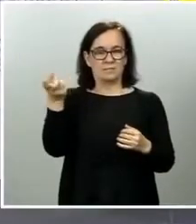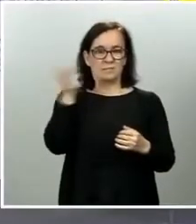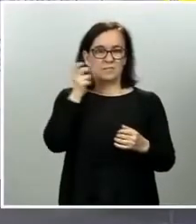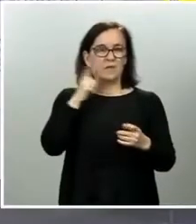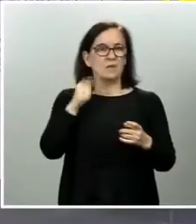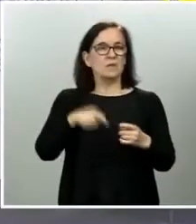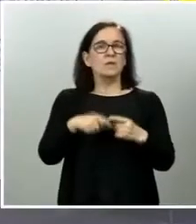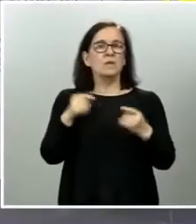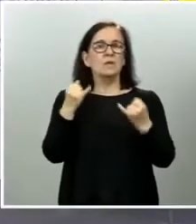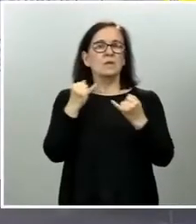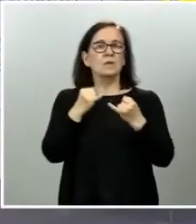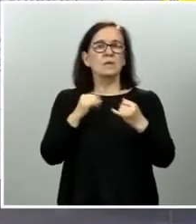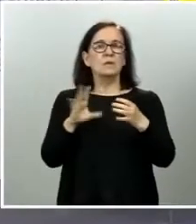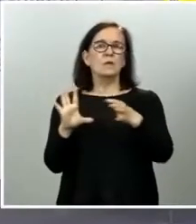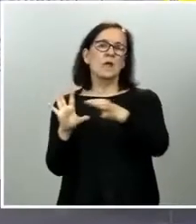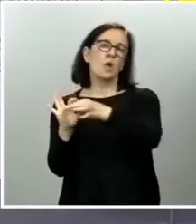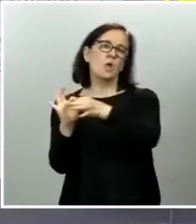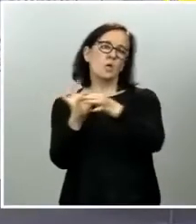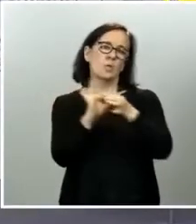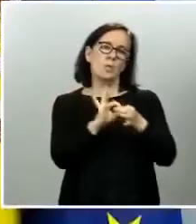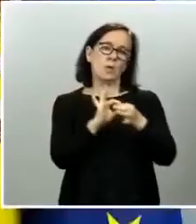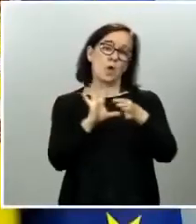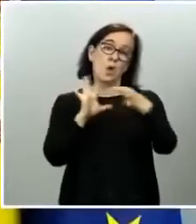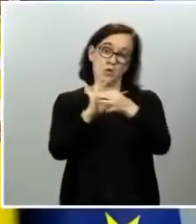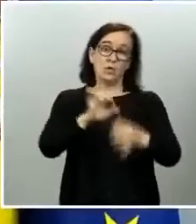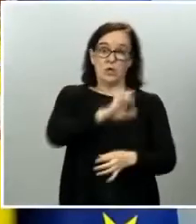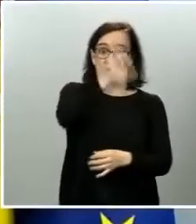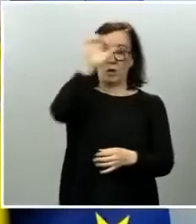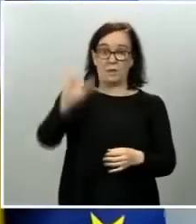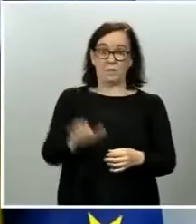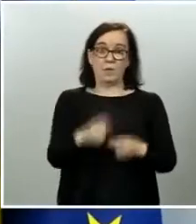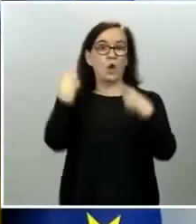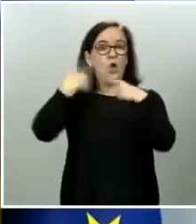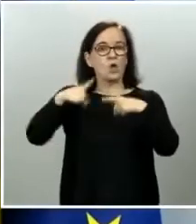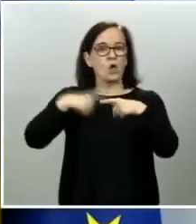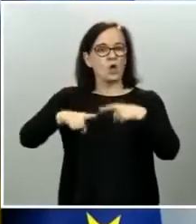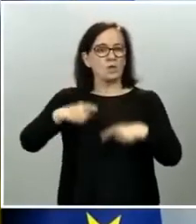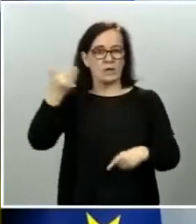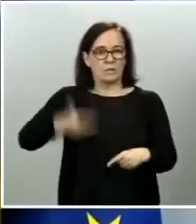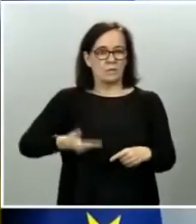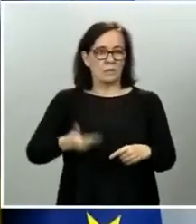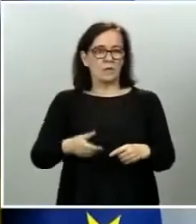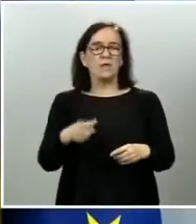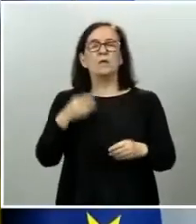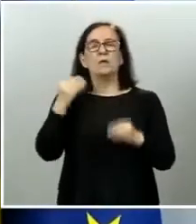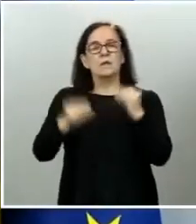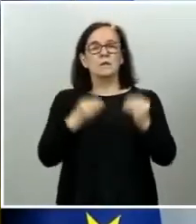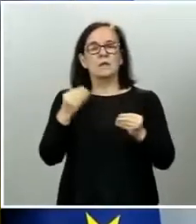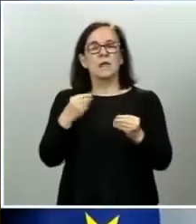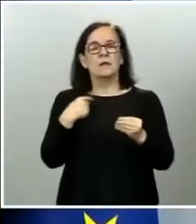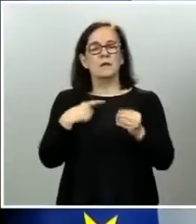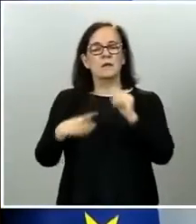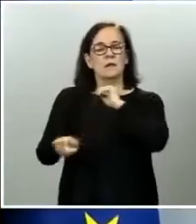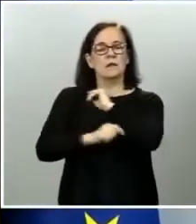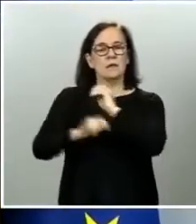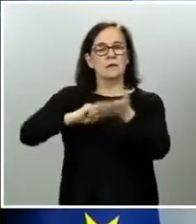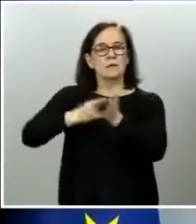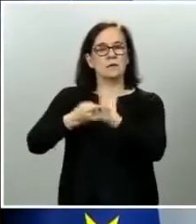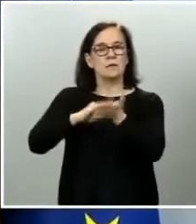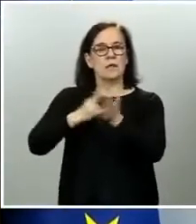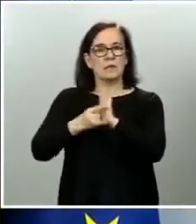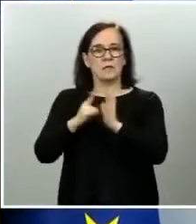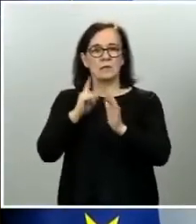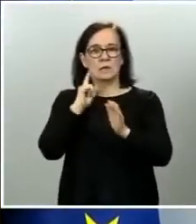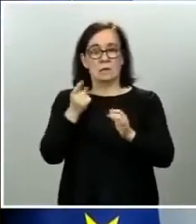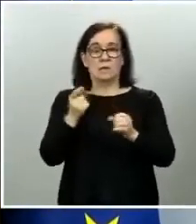de la Unión Europea de Europa es un elemento determinante a la hora también de la estrategia en relación al COVID